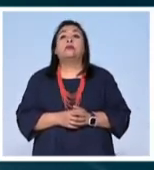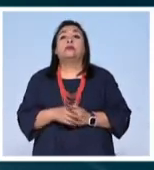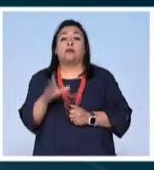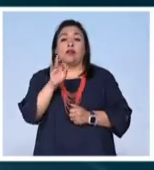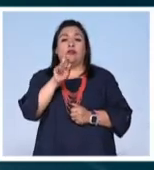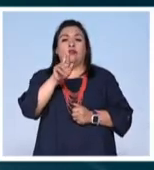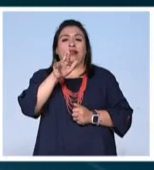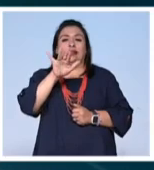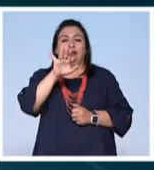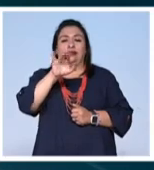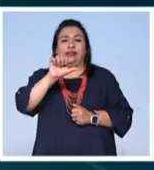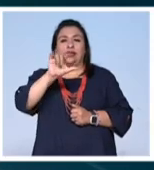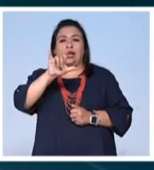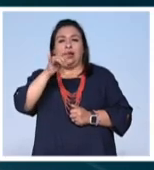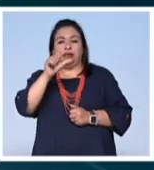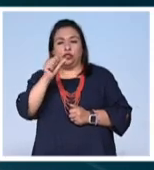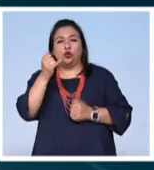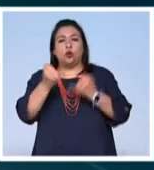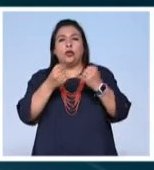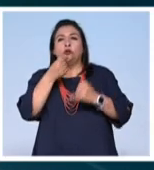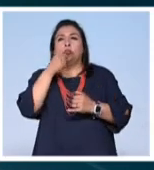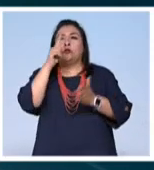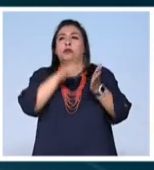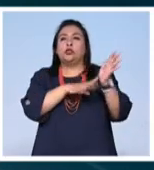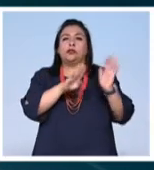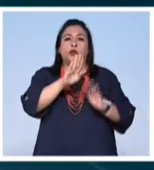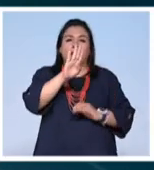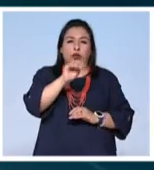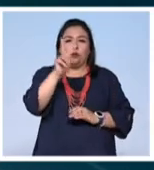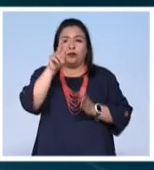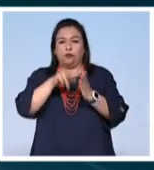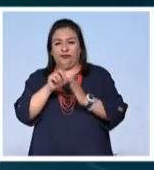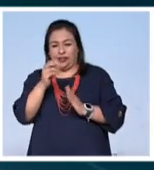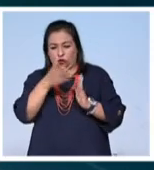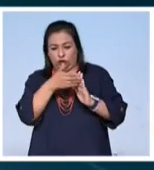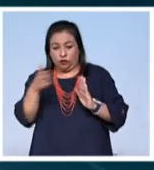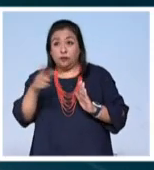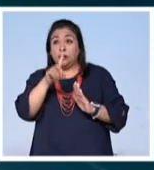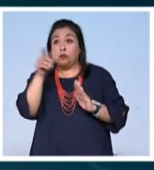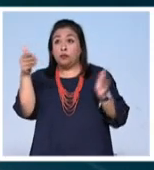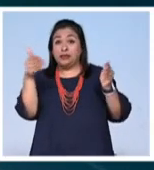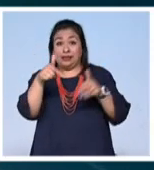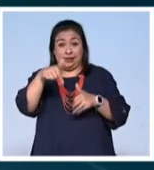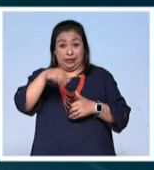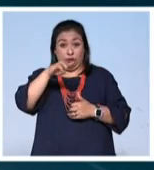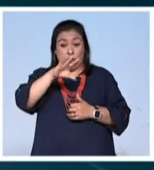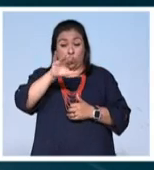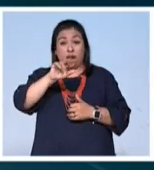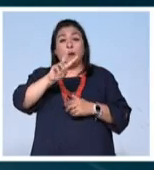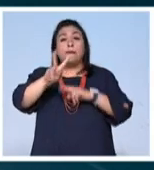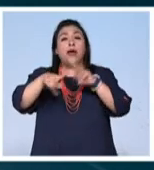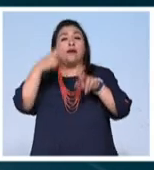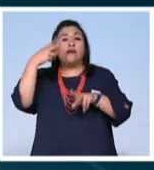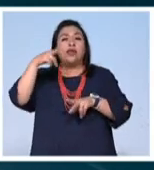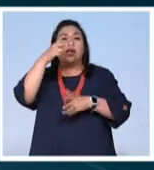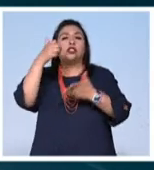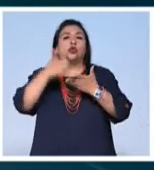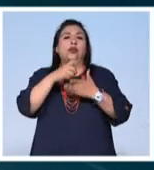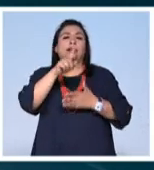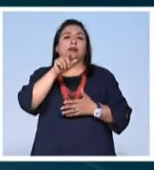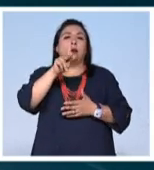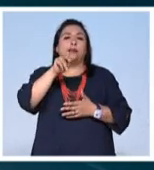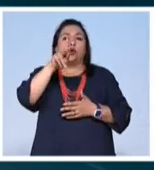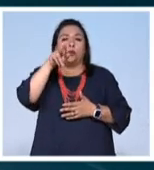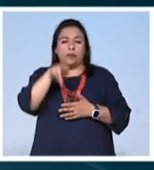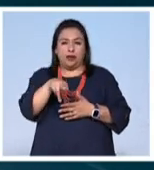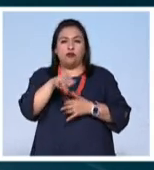Francis Alice, Juegos de Niños en 1999-2022, después de presentarse aquí en el MAC, viajará a la ciudad de Zapopan.